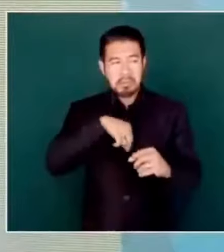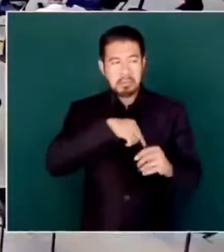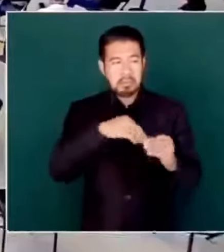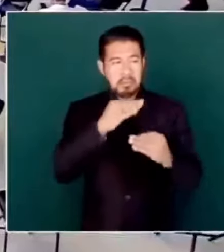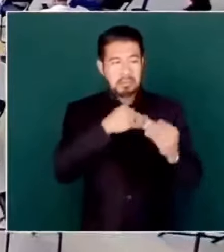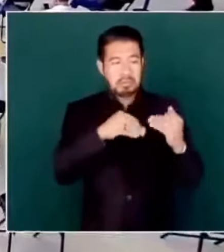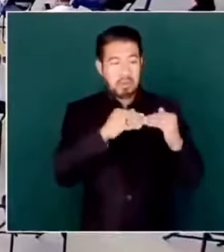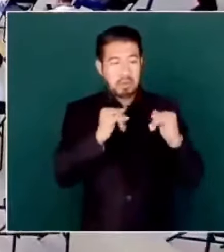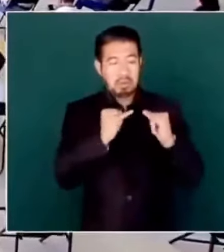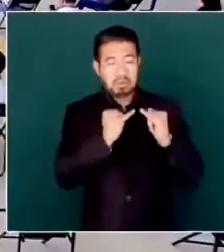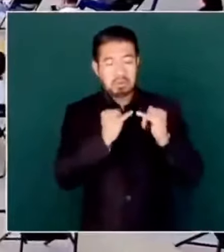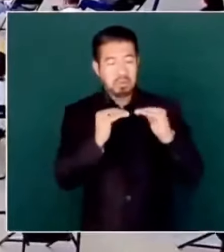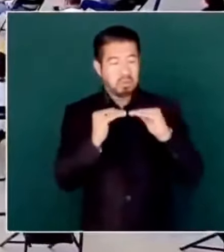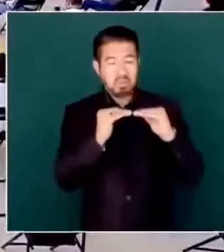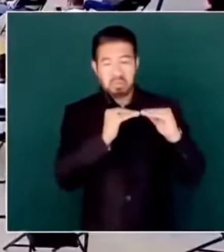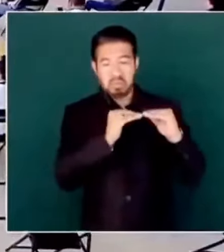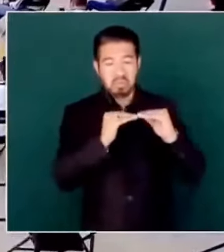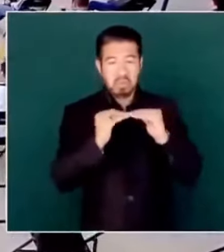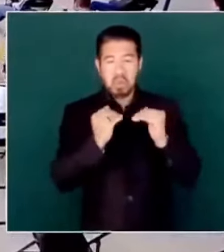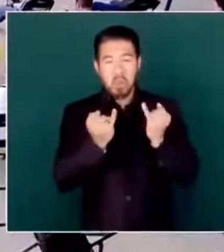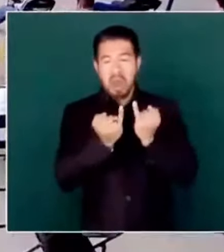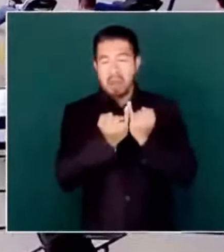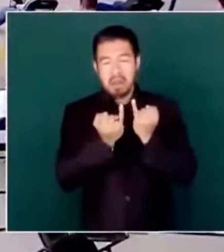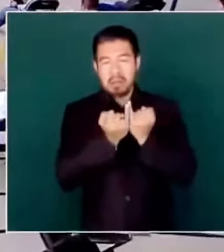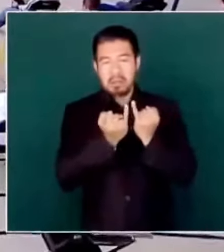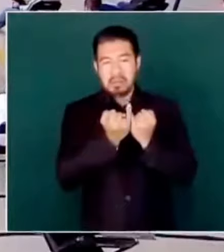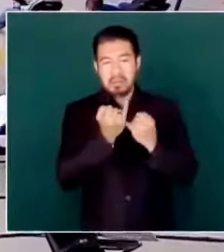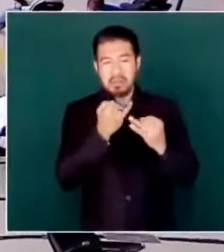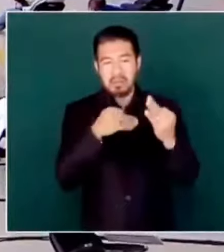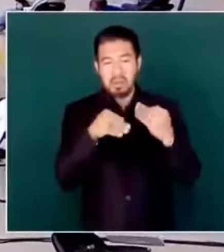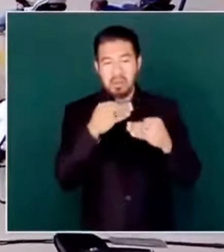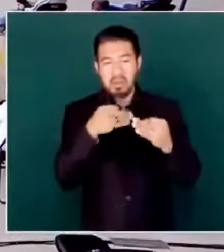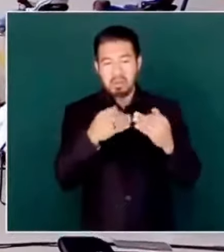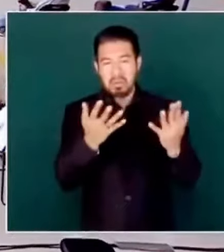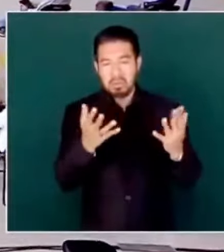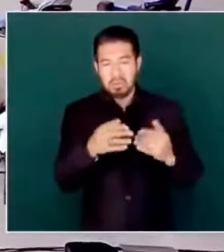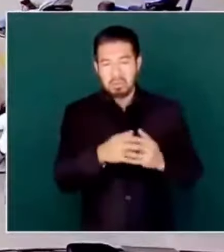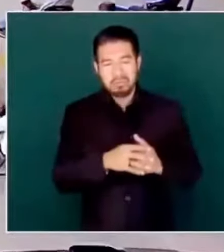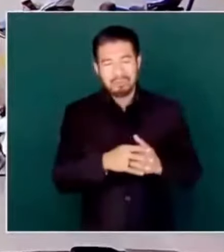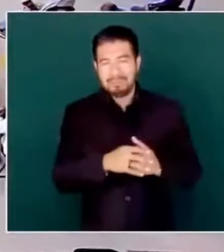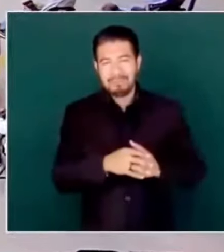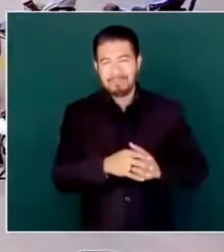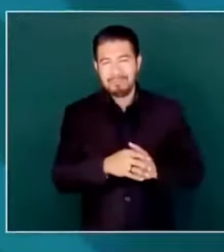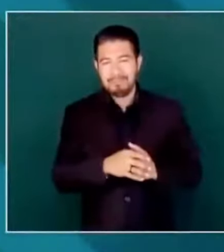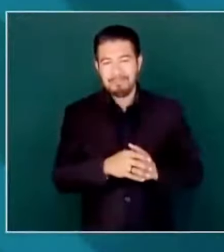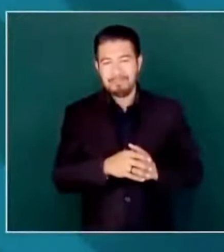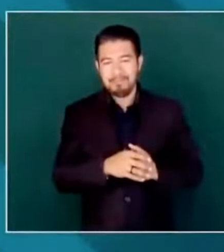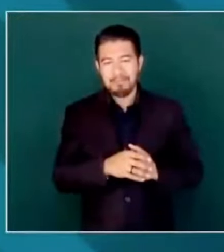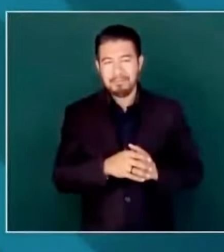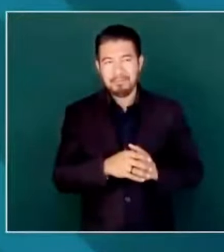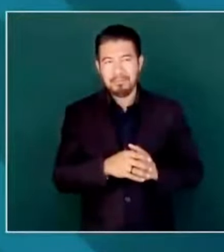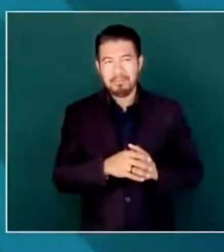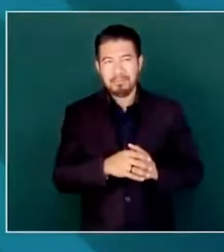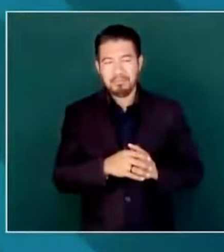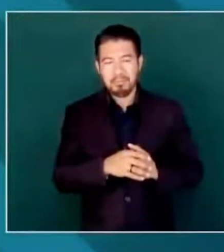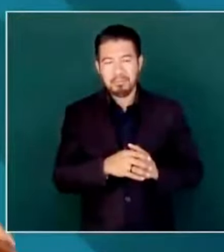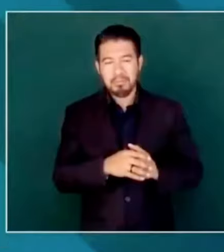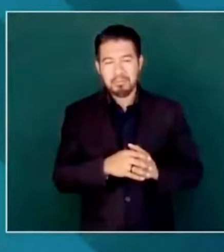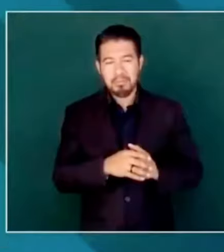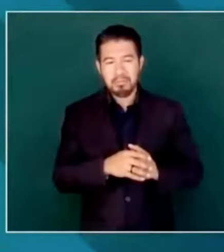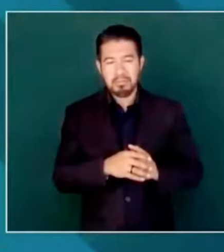y no, no es así la cosa.